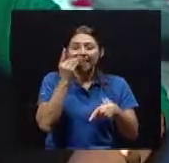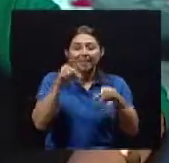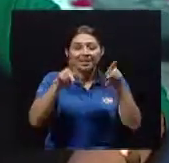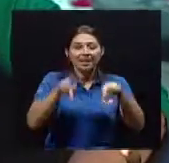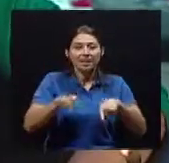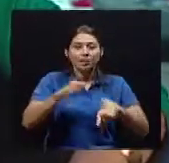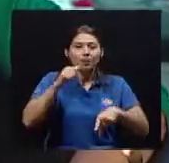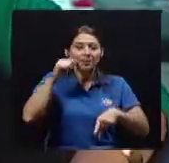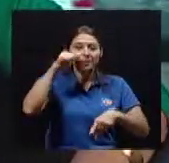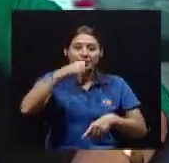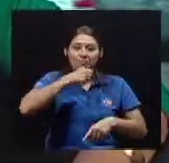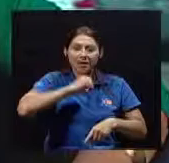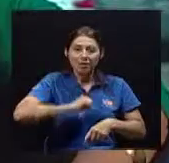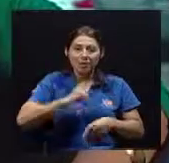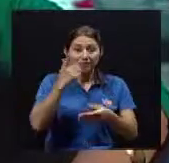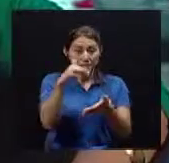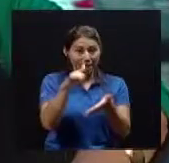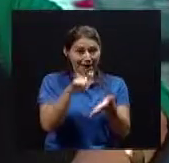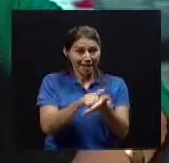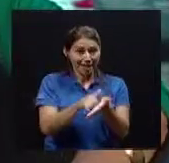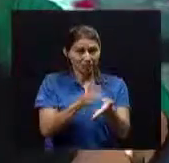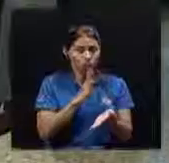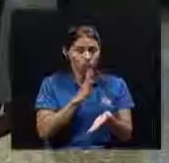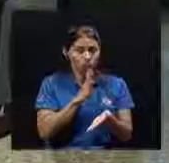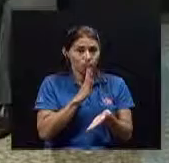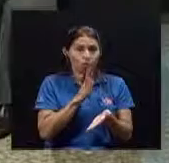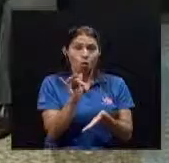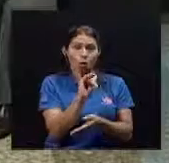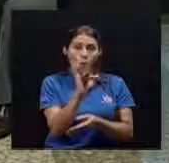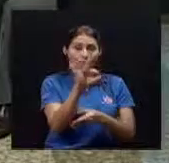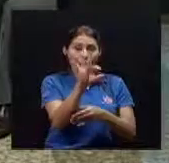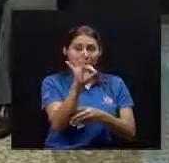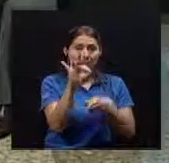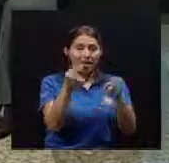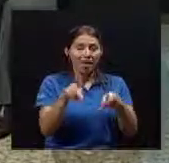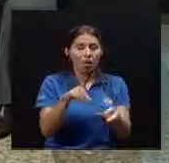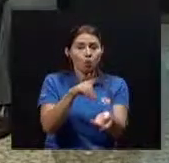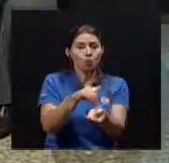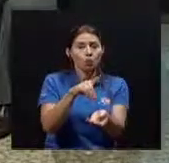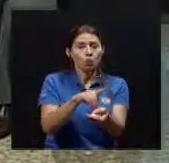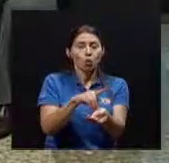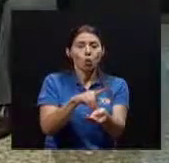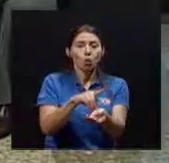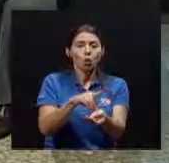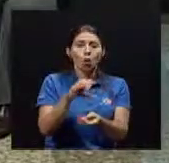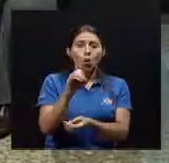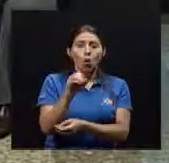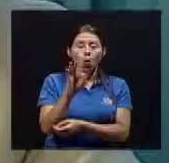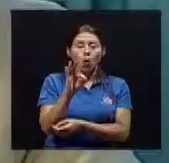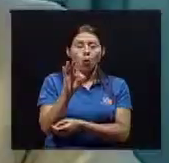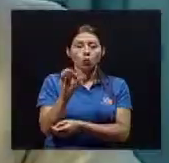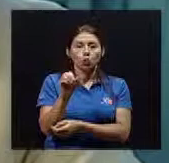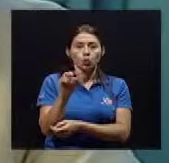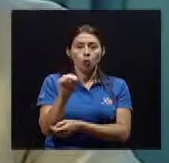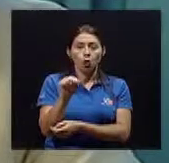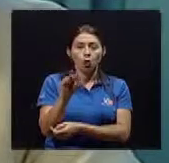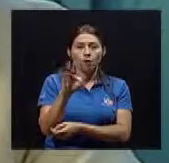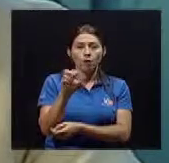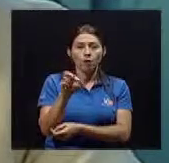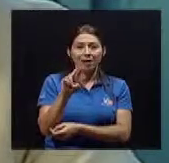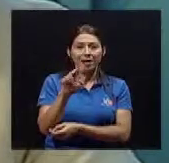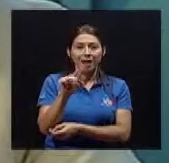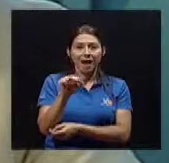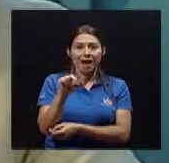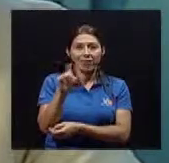las personas adultas mayores Y para ello Tenemos como invitado Al doctor Otón Fernández